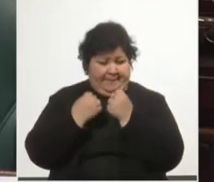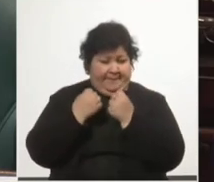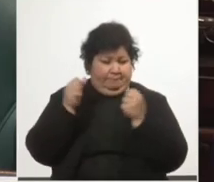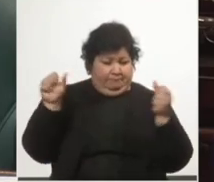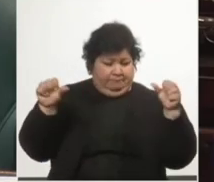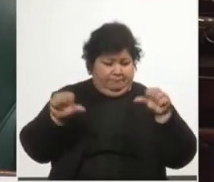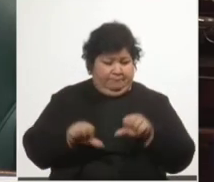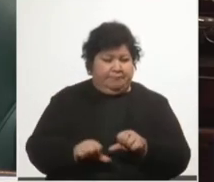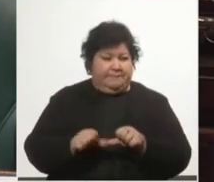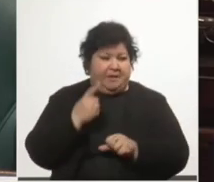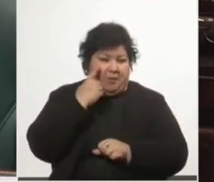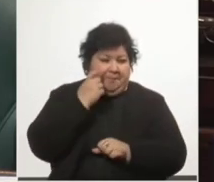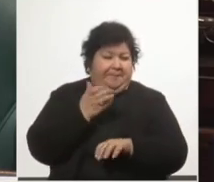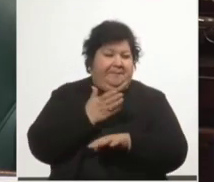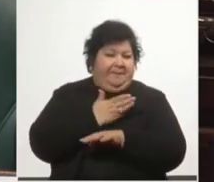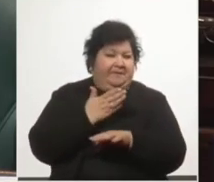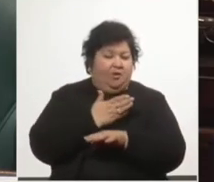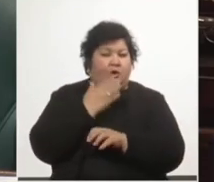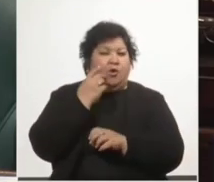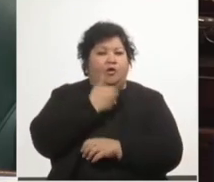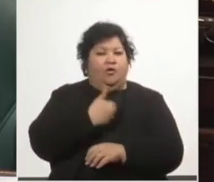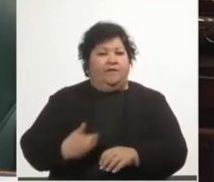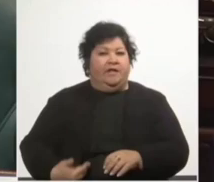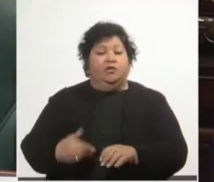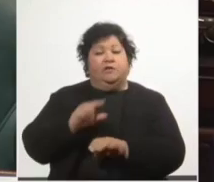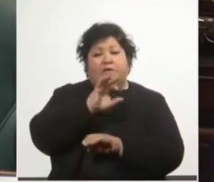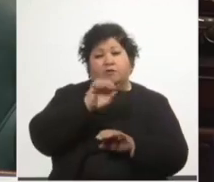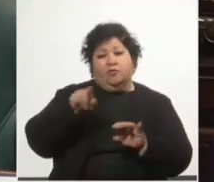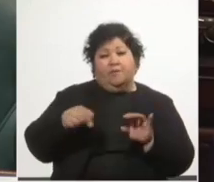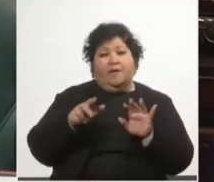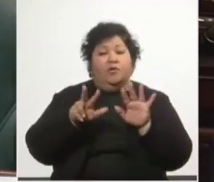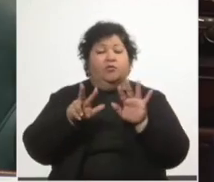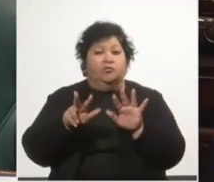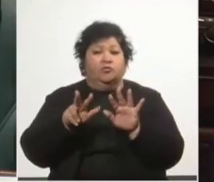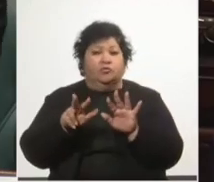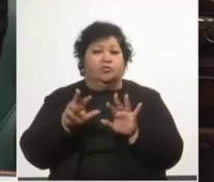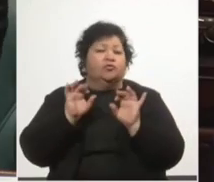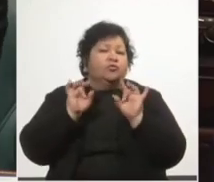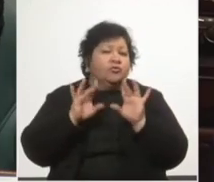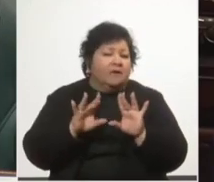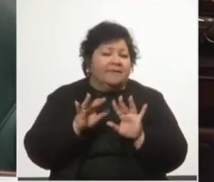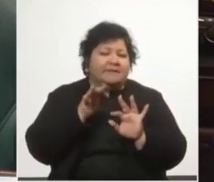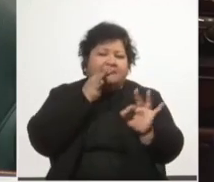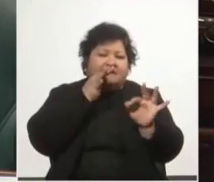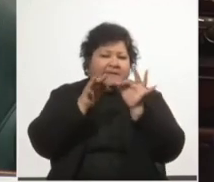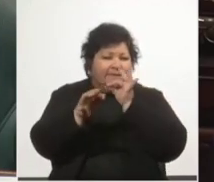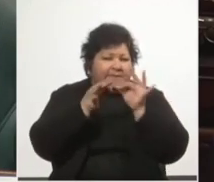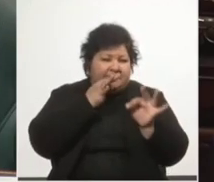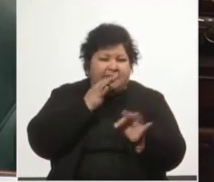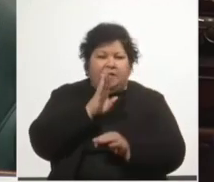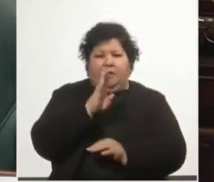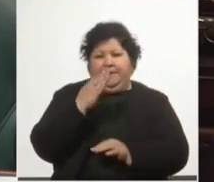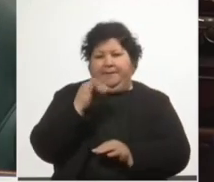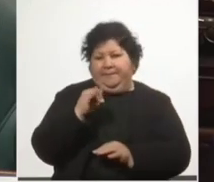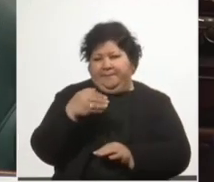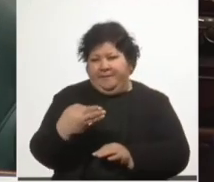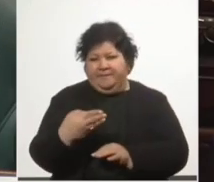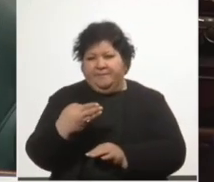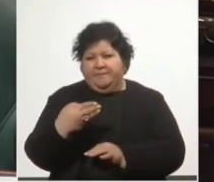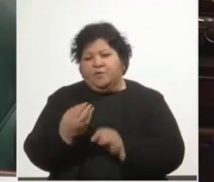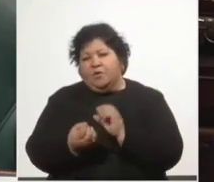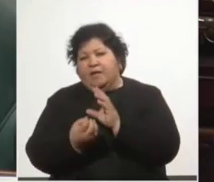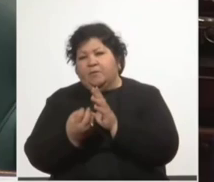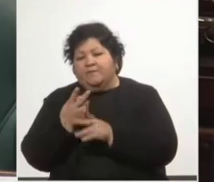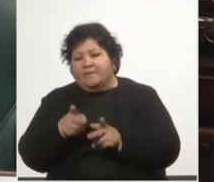gobierno, de los cuales sólo 0.8 se explican por el cambio de base del PIB con la nueva metodología del Banco Central.